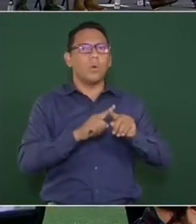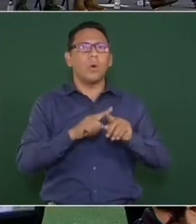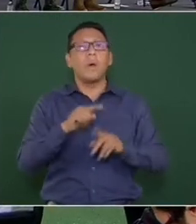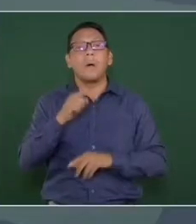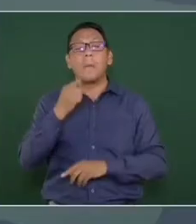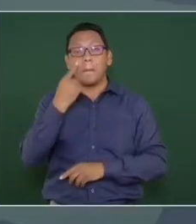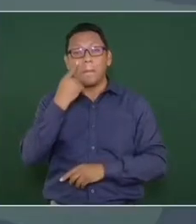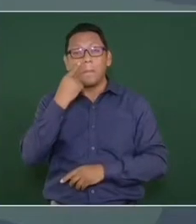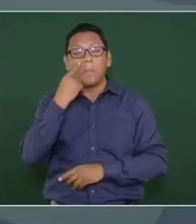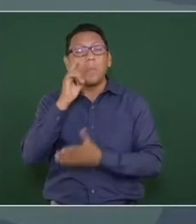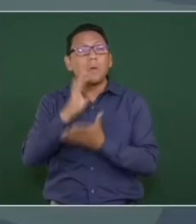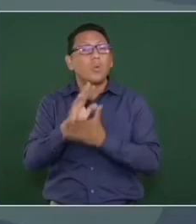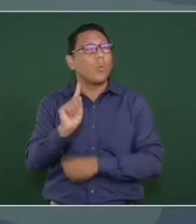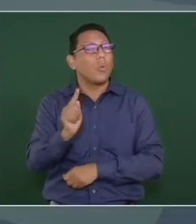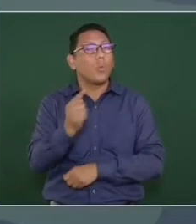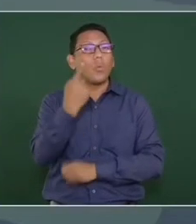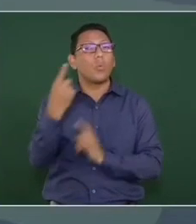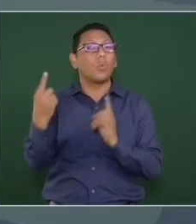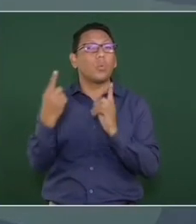sólo un abrazo